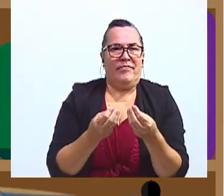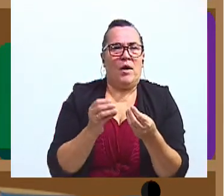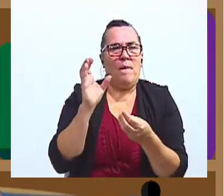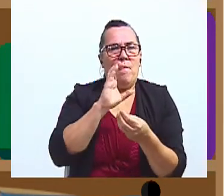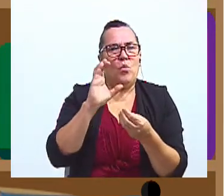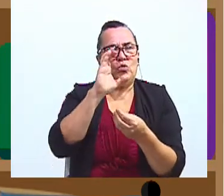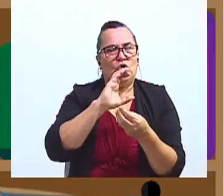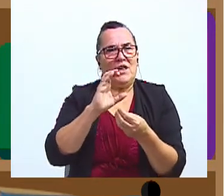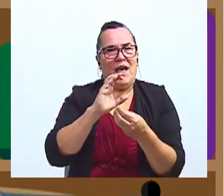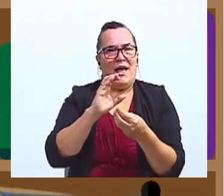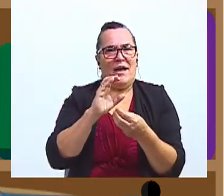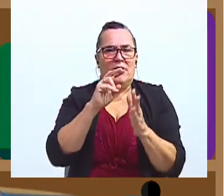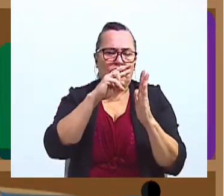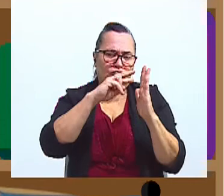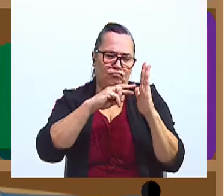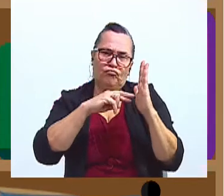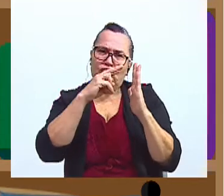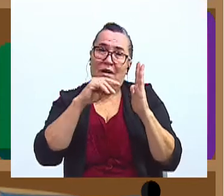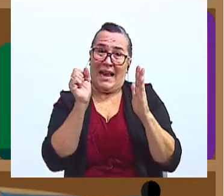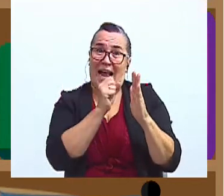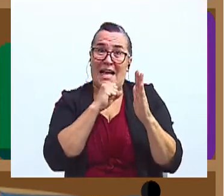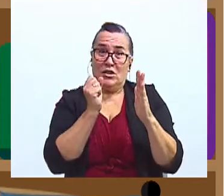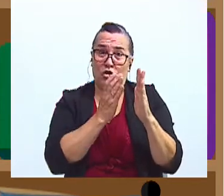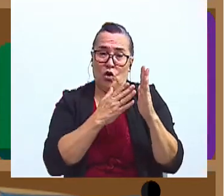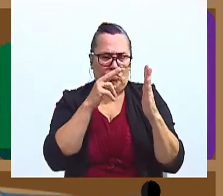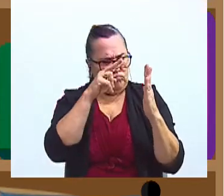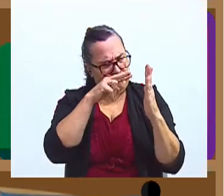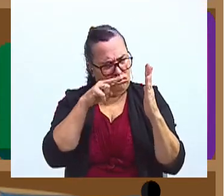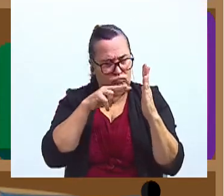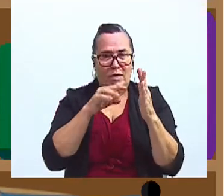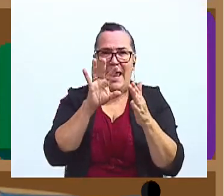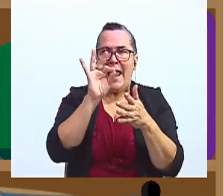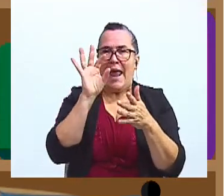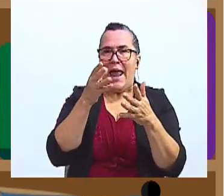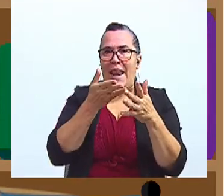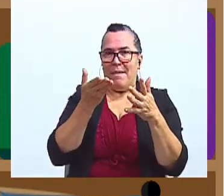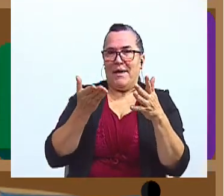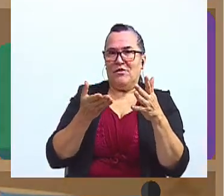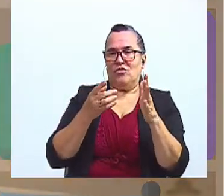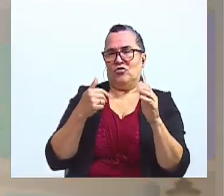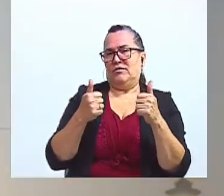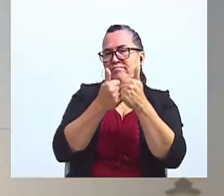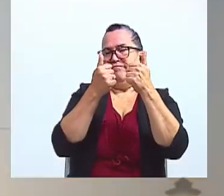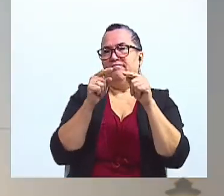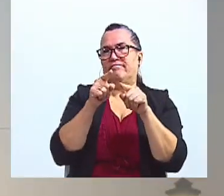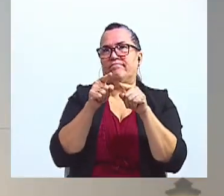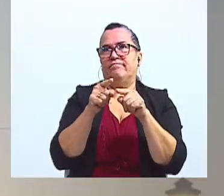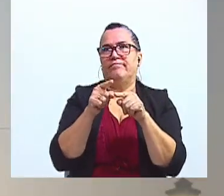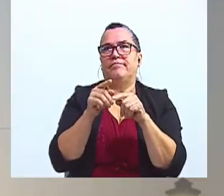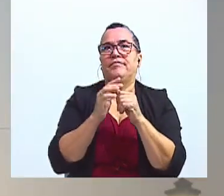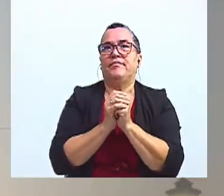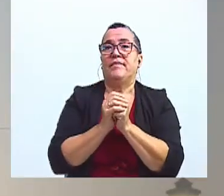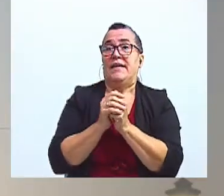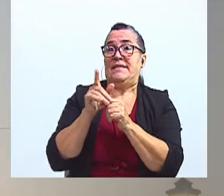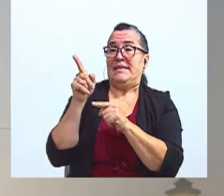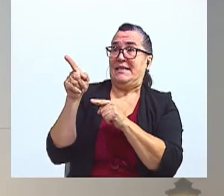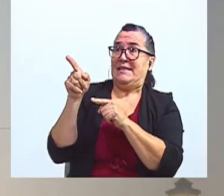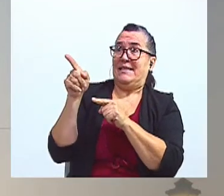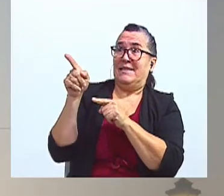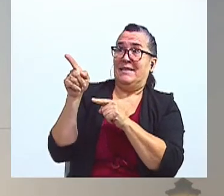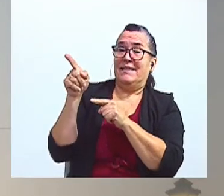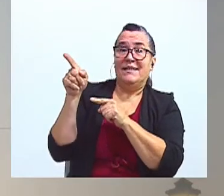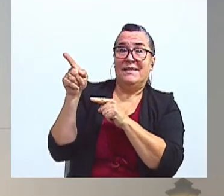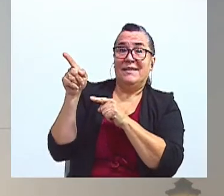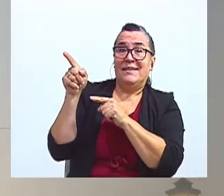ciertos elementos. ¿Quieren ver? Bueno, vamos entonces. Vamos a empezar con el desafío. Muy bien, vamos a iniciar entonces con el